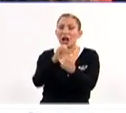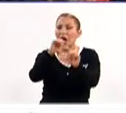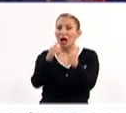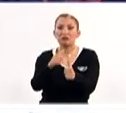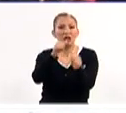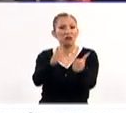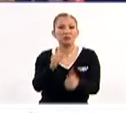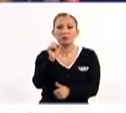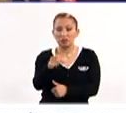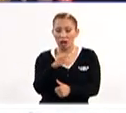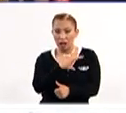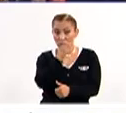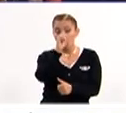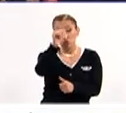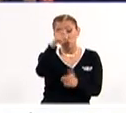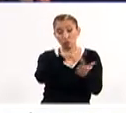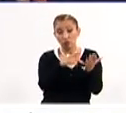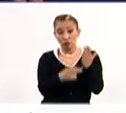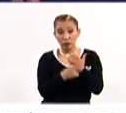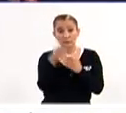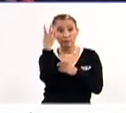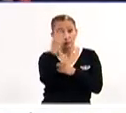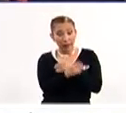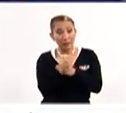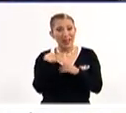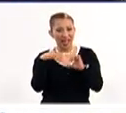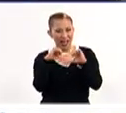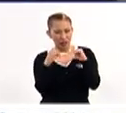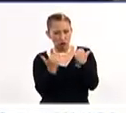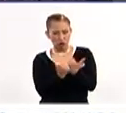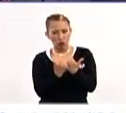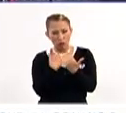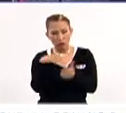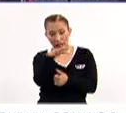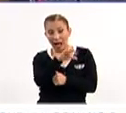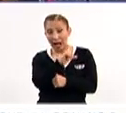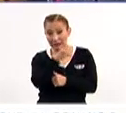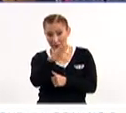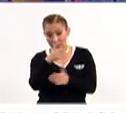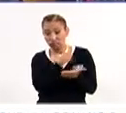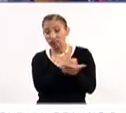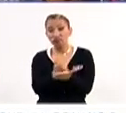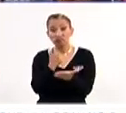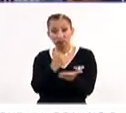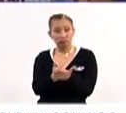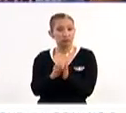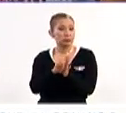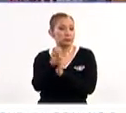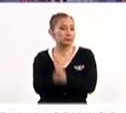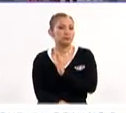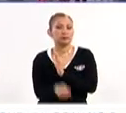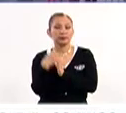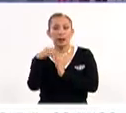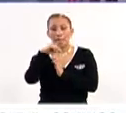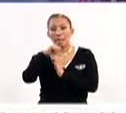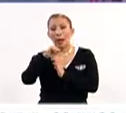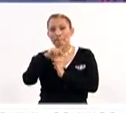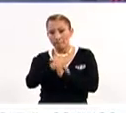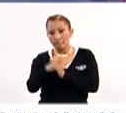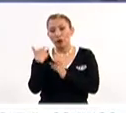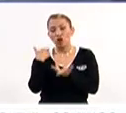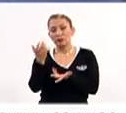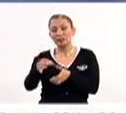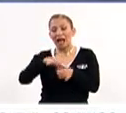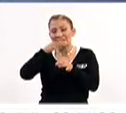Ha habido proyectos muy hermosos en donde la asociación o la sociedad civil ha ayudado, por ejemplo, por parte de la MAP, hubo uno con sabritas,